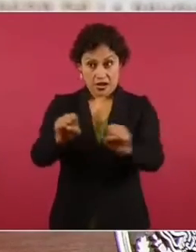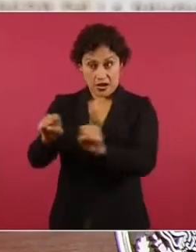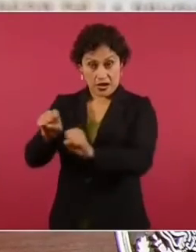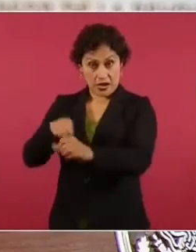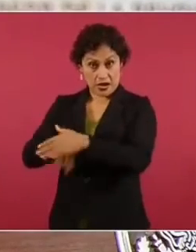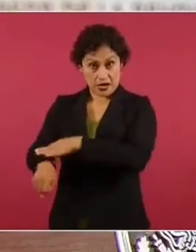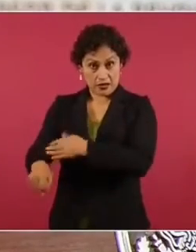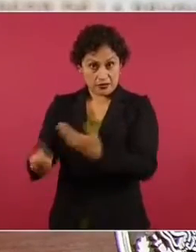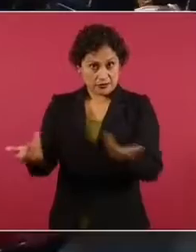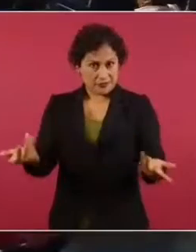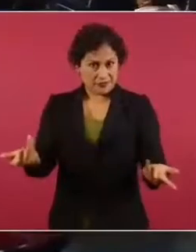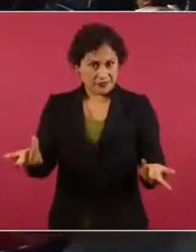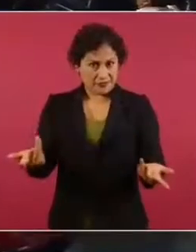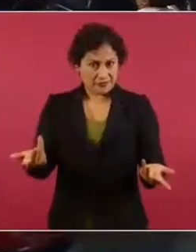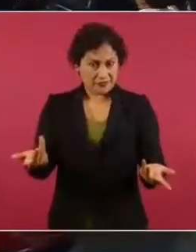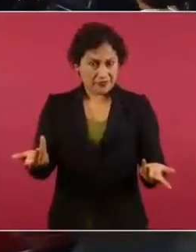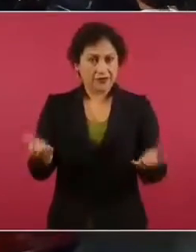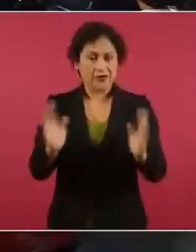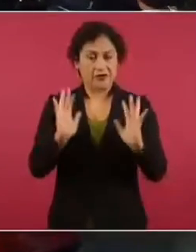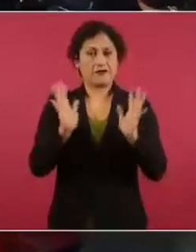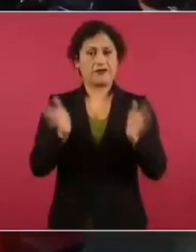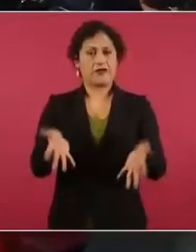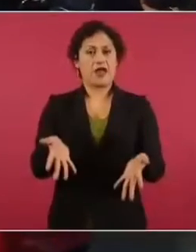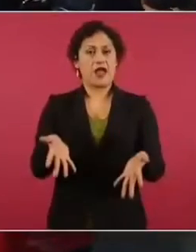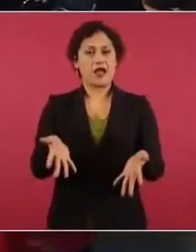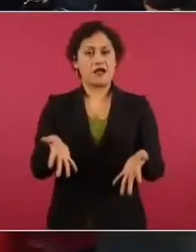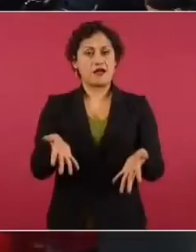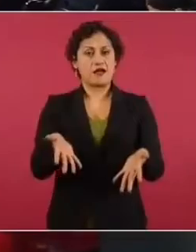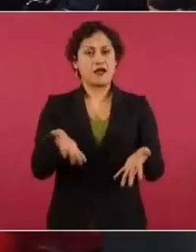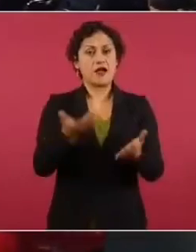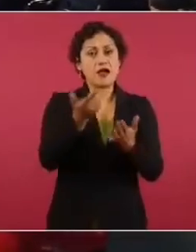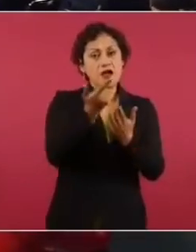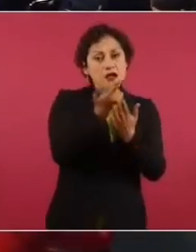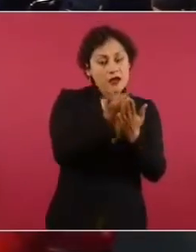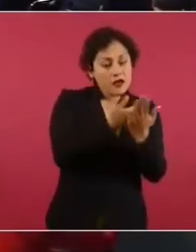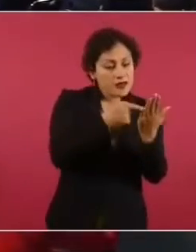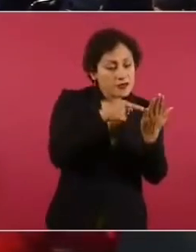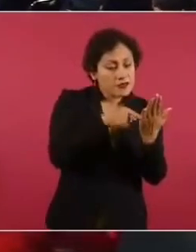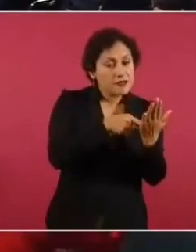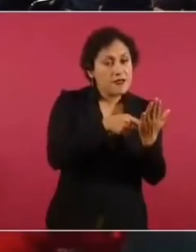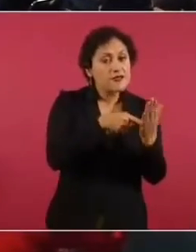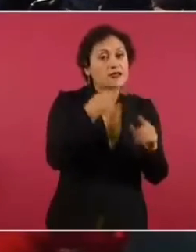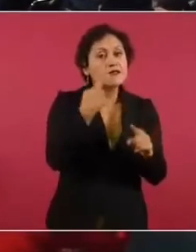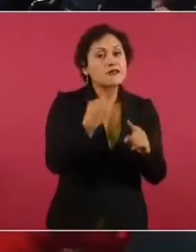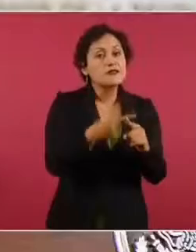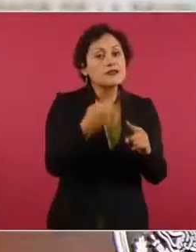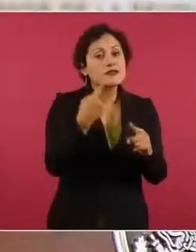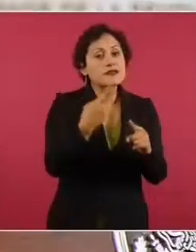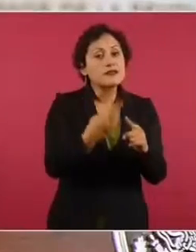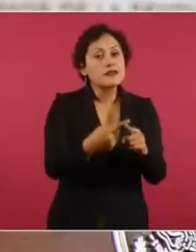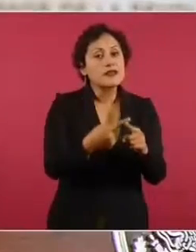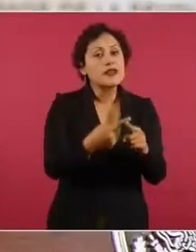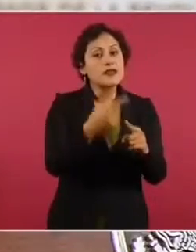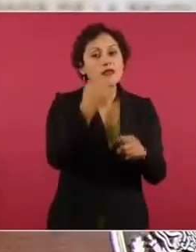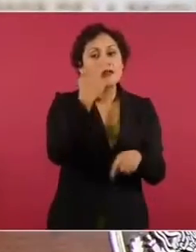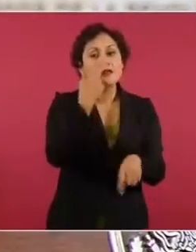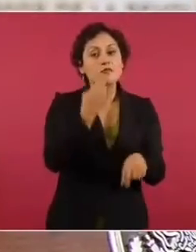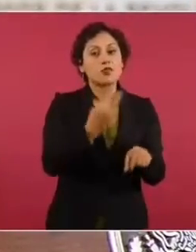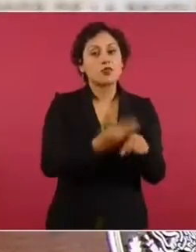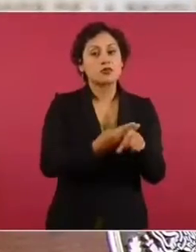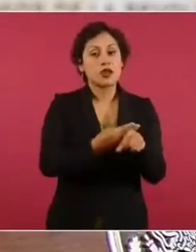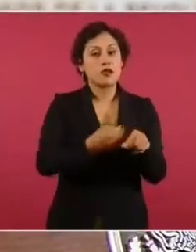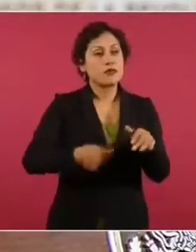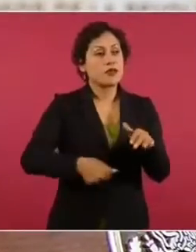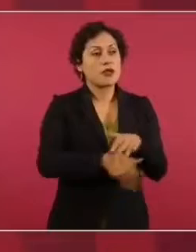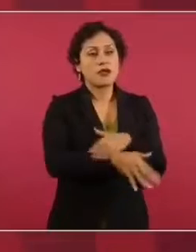presuntamente participaron en la desaparición de los jóvenes de